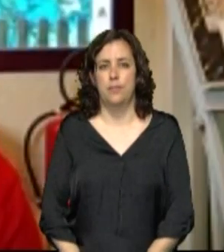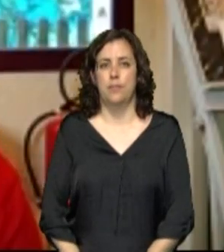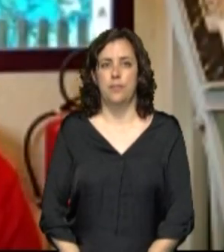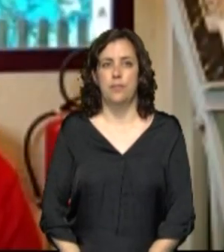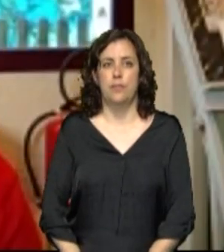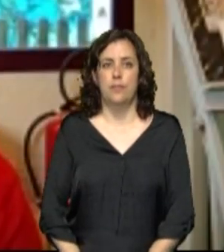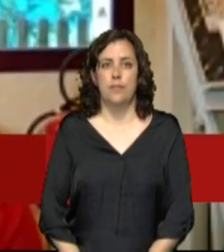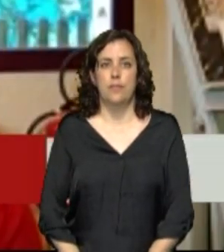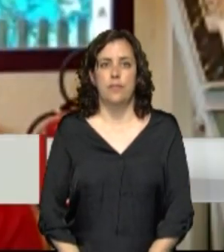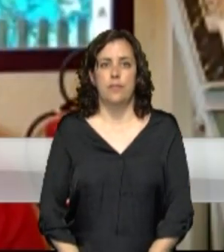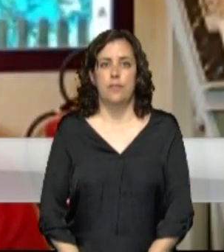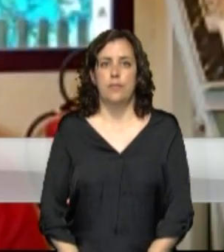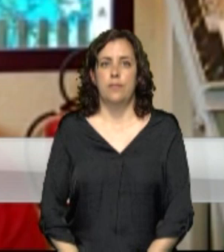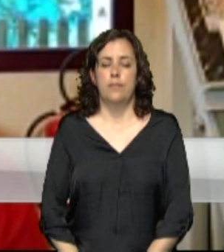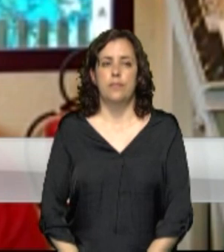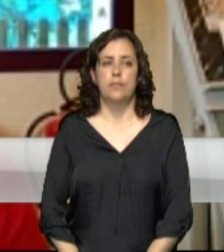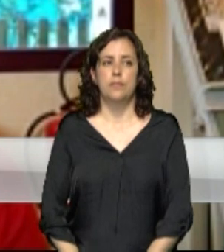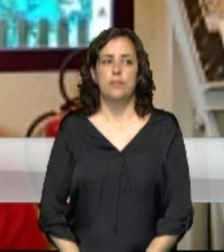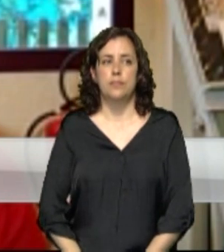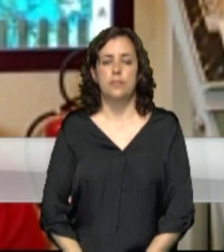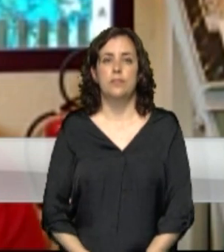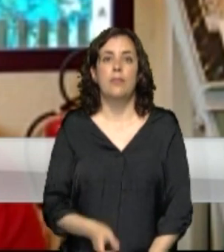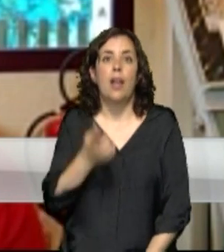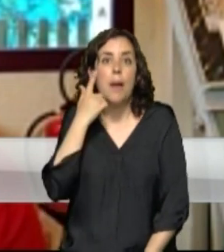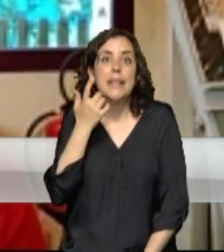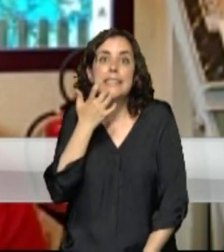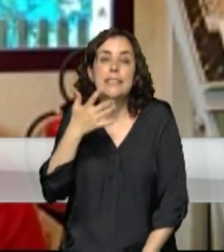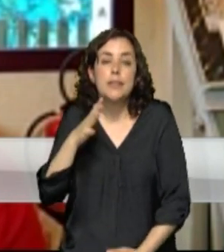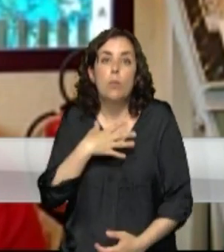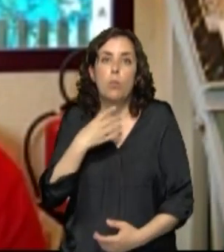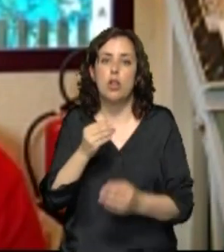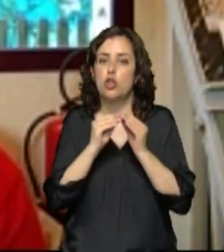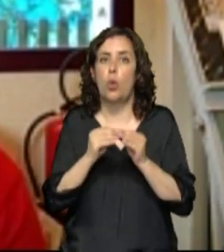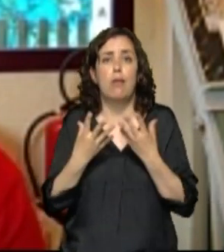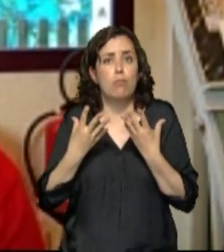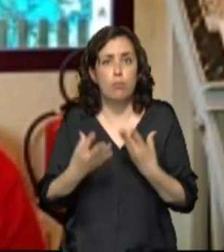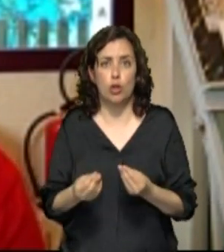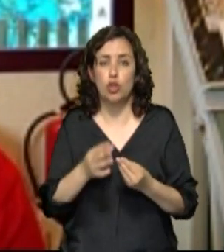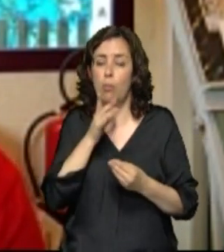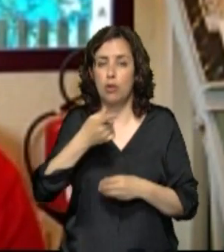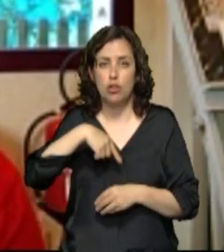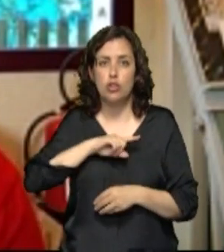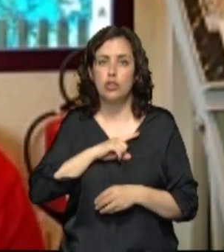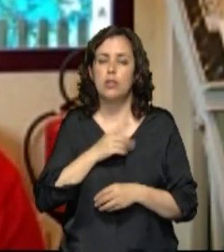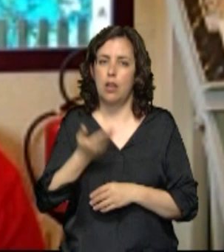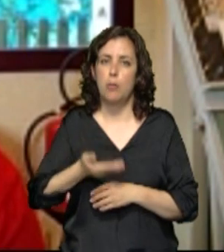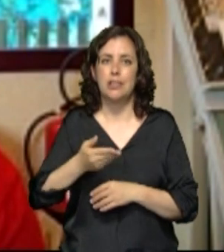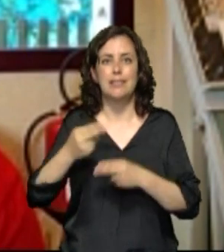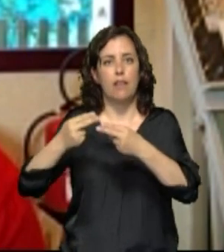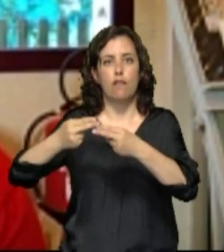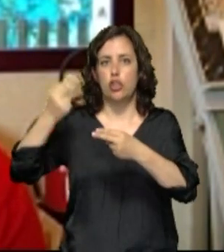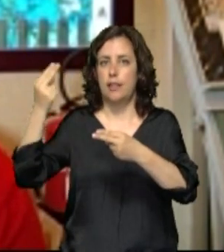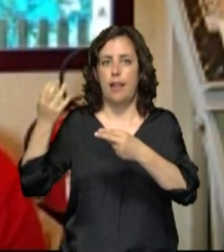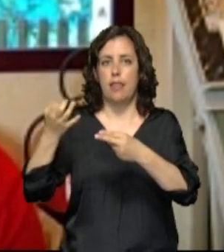Hemos tocado todas las puertas para ver si podemos evolucionarlo cuanto antes. Sí que es muy importante para nosotros la apertura de la frontera,